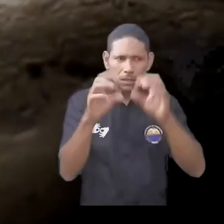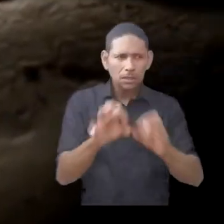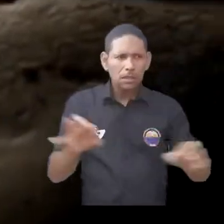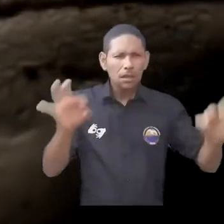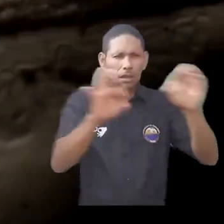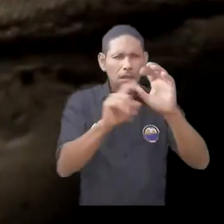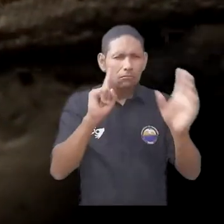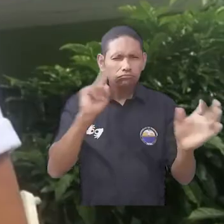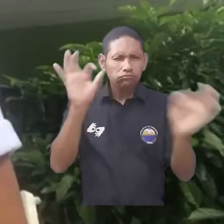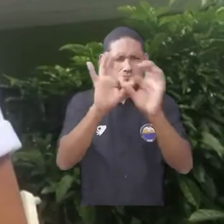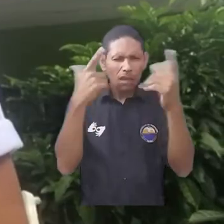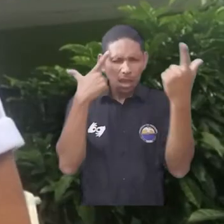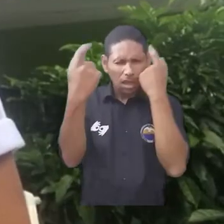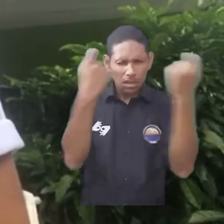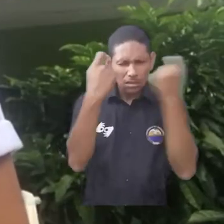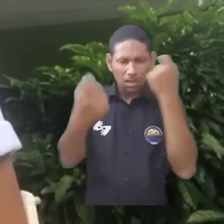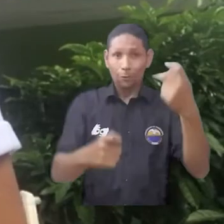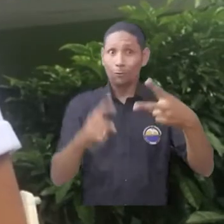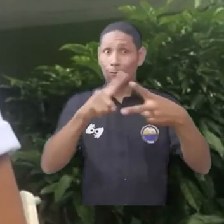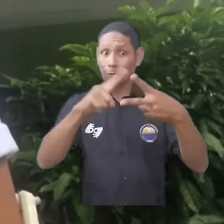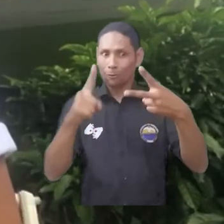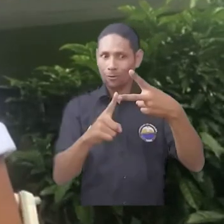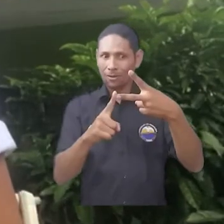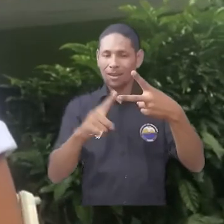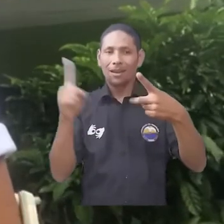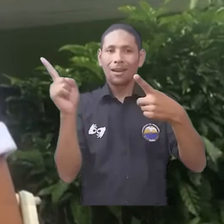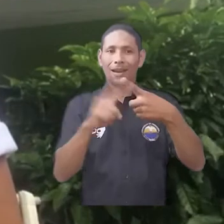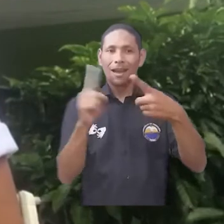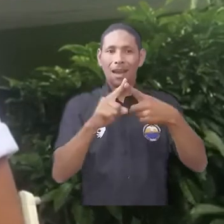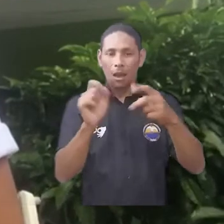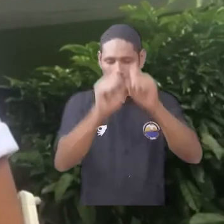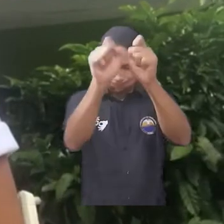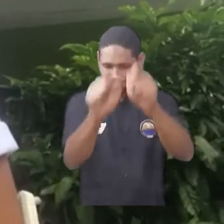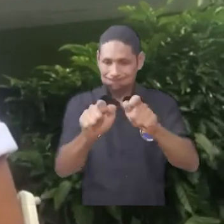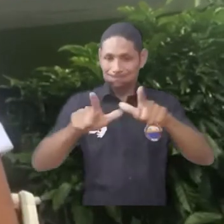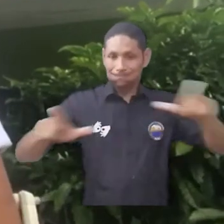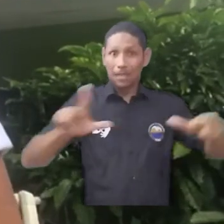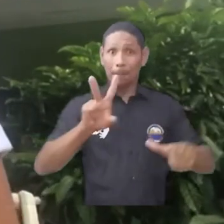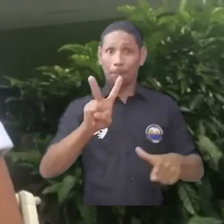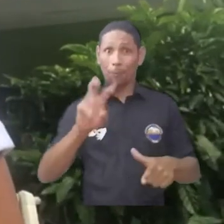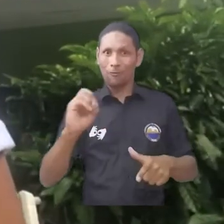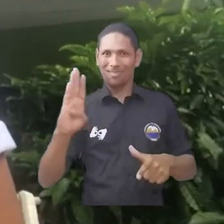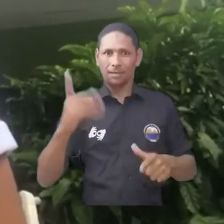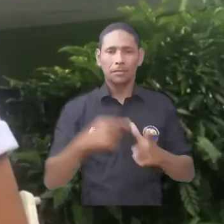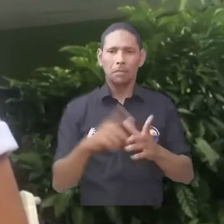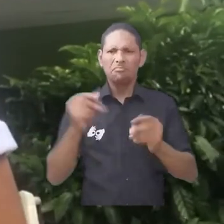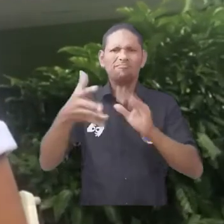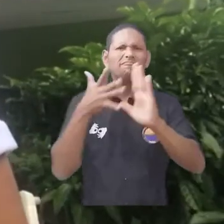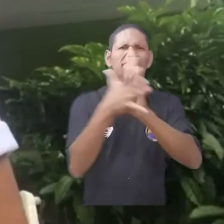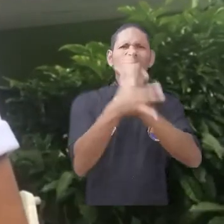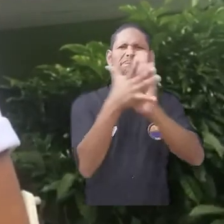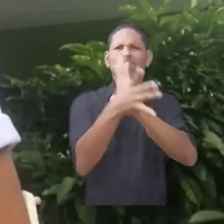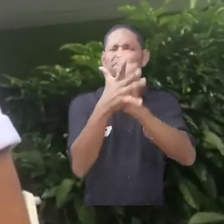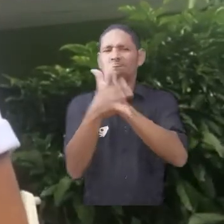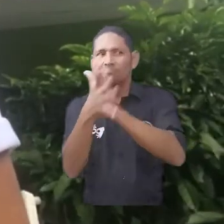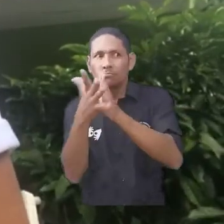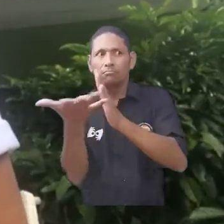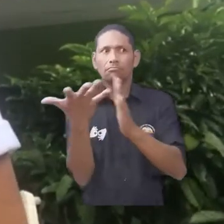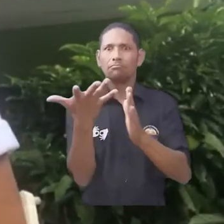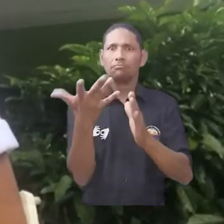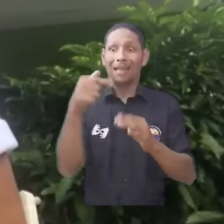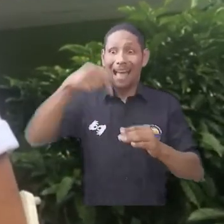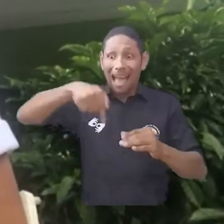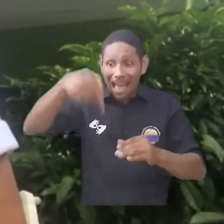era una plataforma BOD donde se pudieran dar a conocer las historias que se han realizado en el programa de cine audiovisuales de